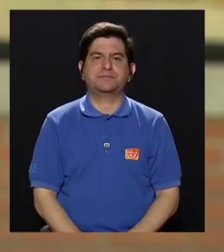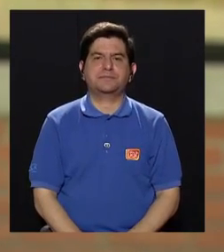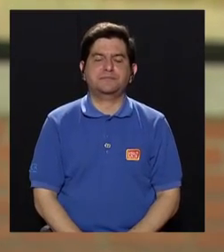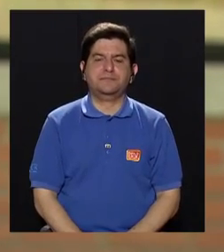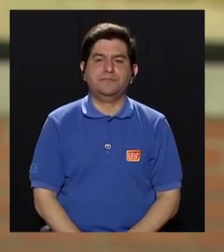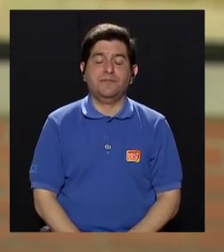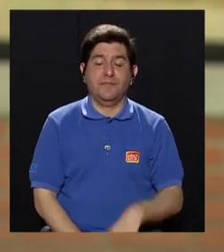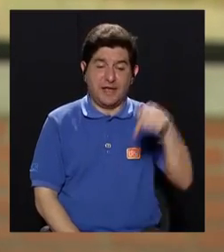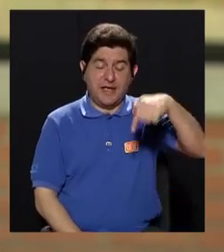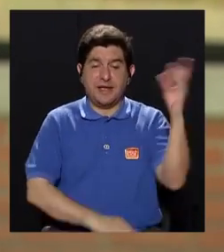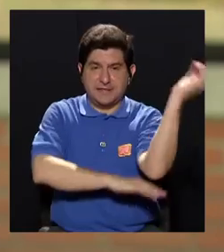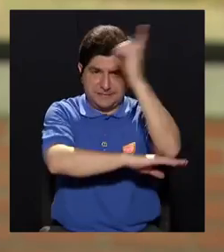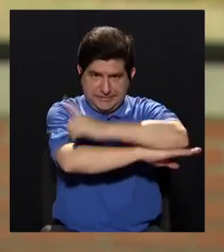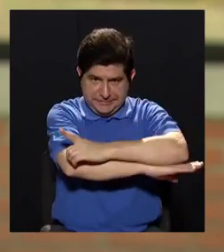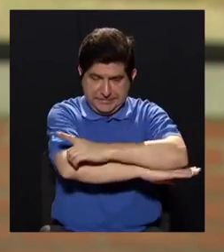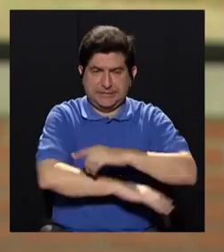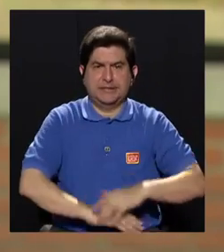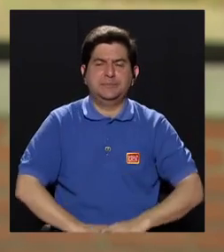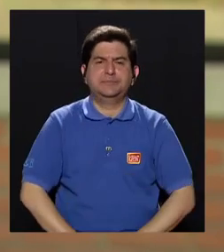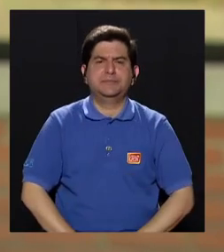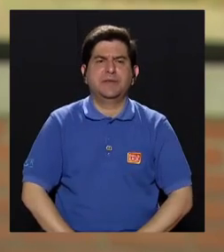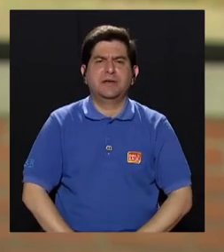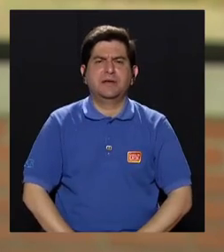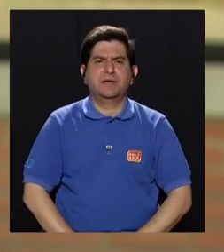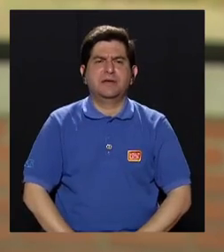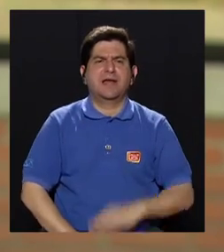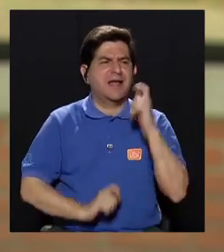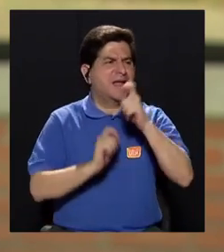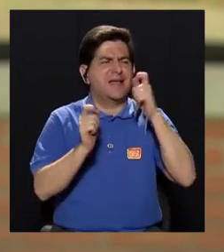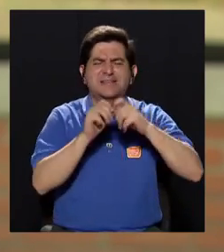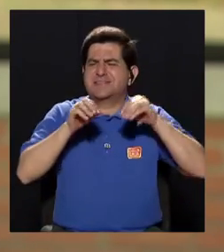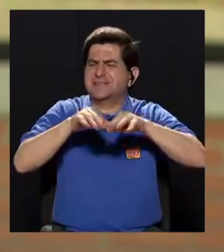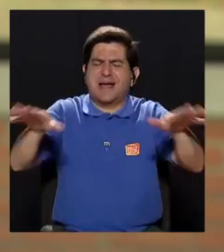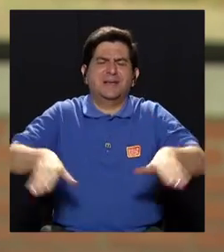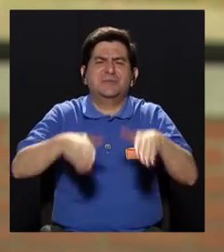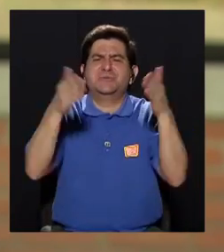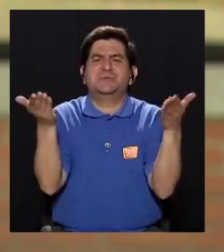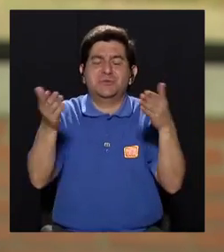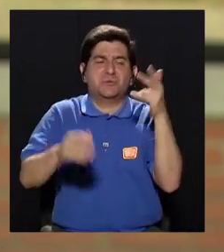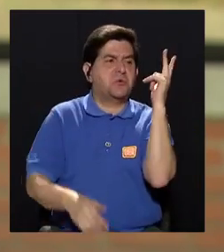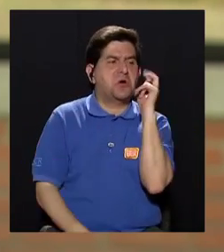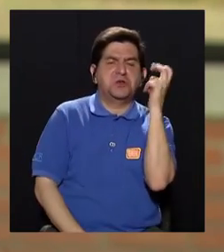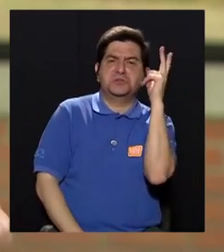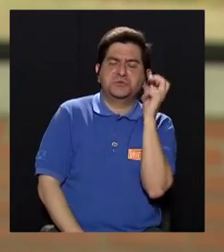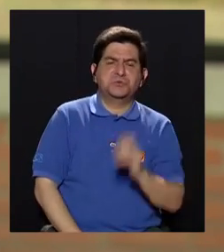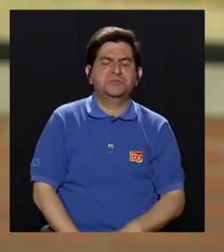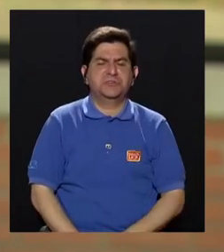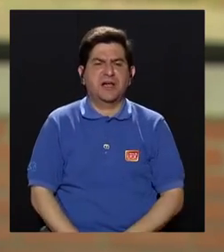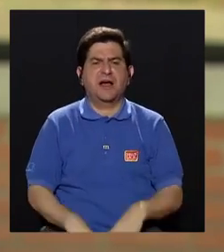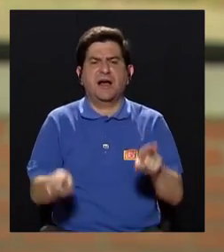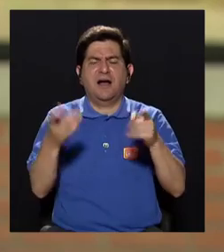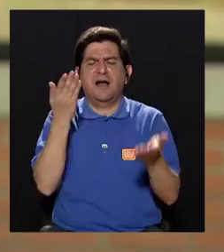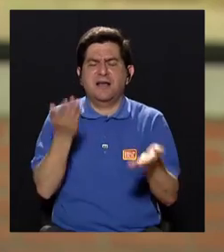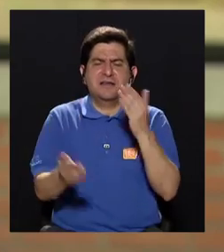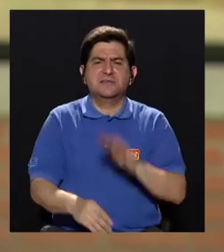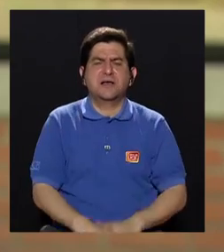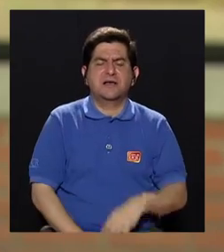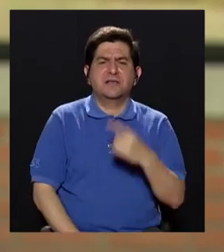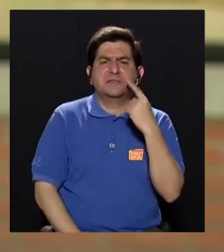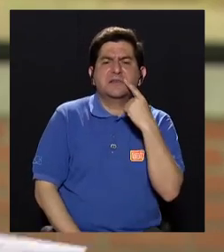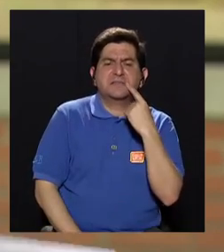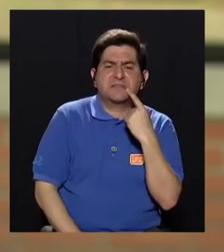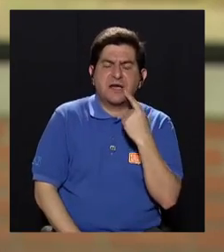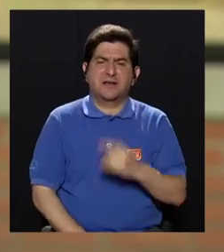al día de hoy, cómo se transmite específicamente, porque hemos escuchado por saliva, por sangre, contacto sexual, pero